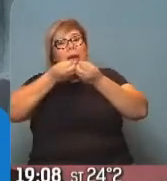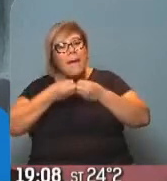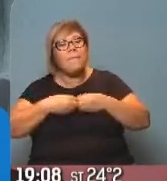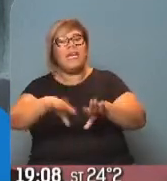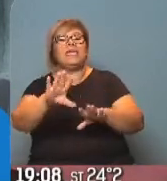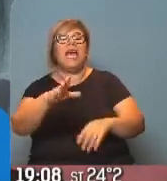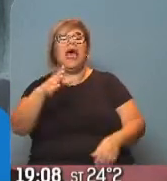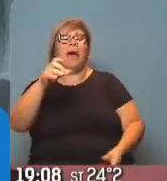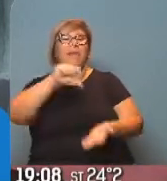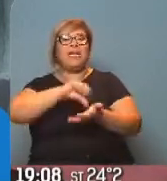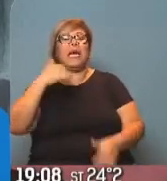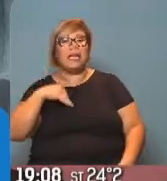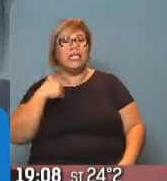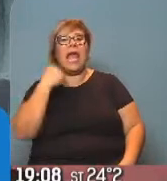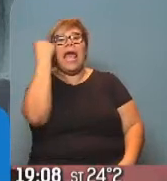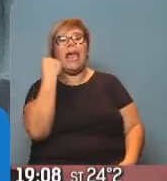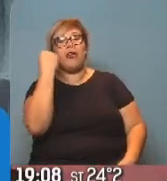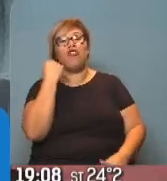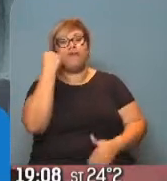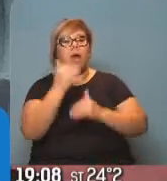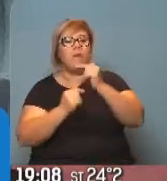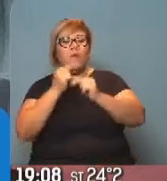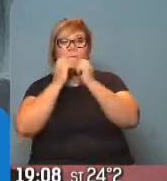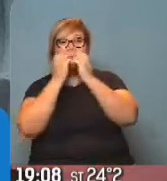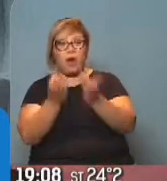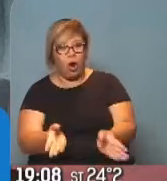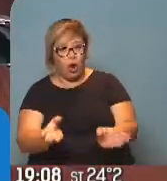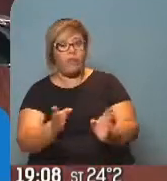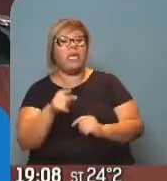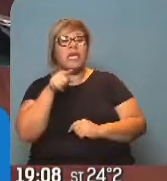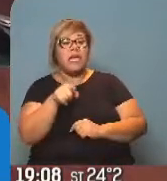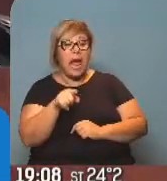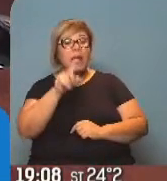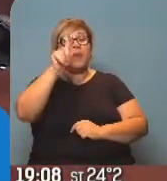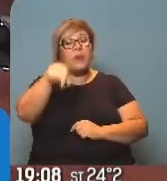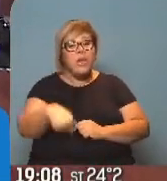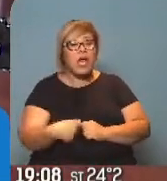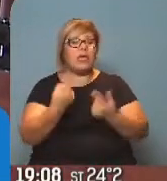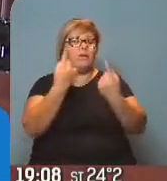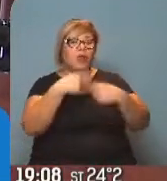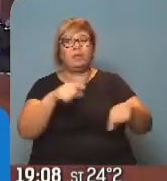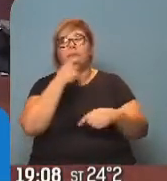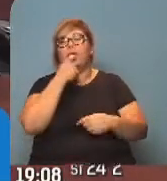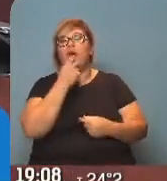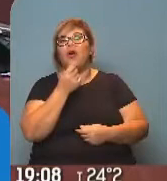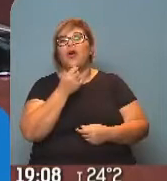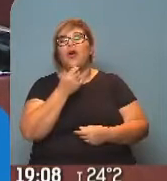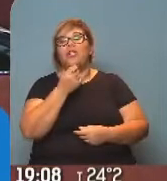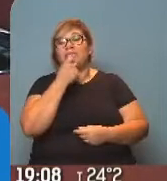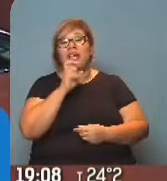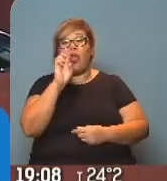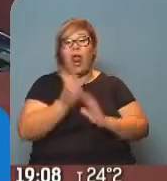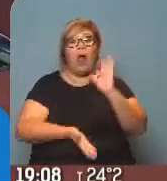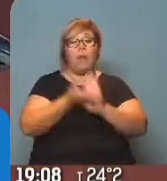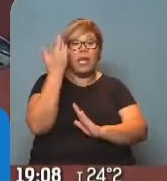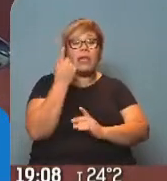43,50 y cree que después eso se va a traducir en aumentos en todo lo que tiene que ver con los comestibles, los combustibles otra vez y